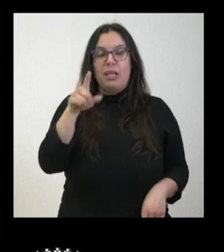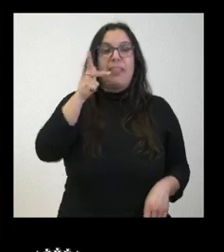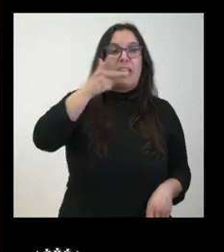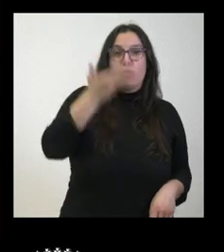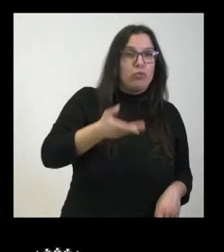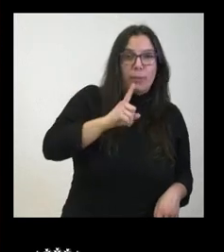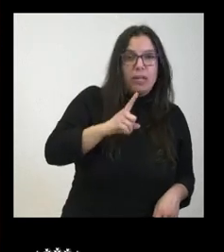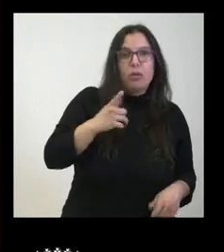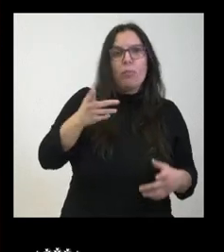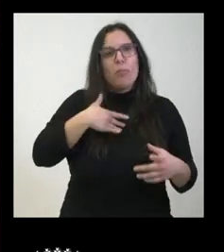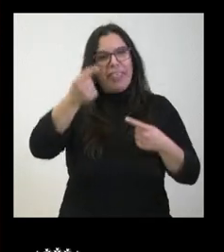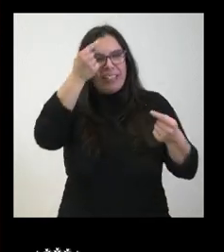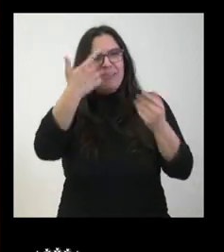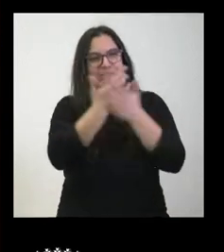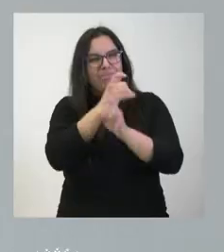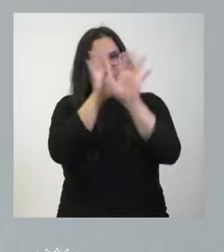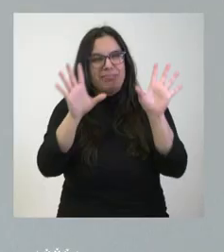si puede hacer esa precisión. Gracias.